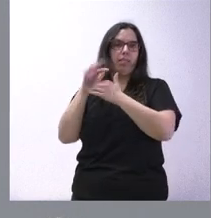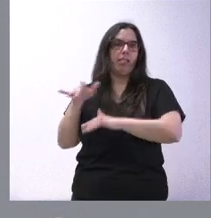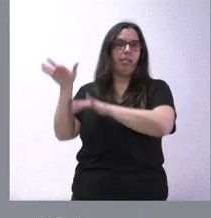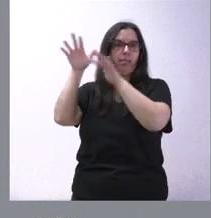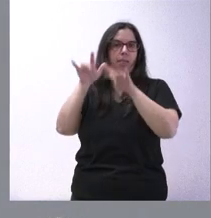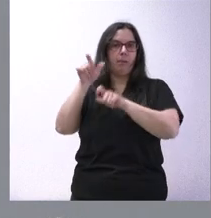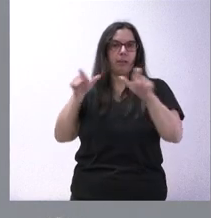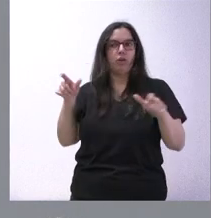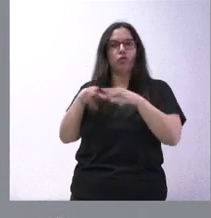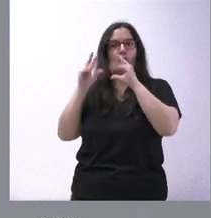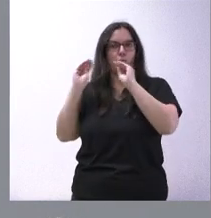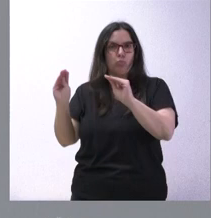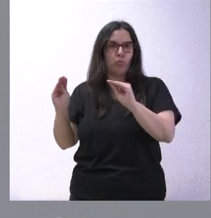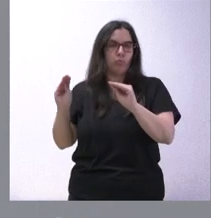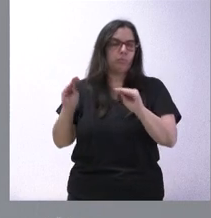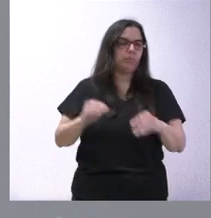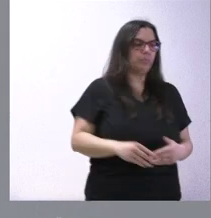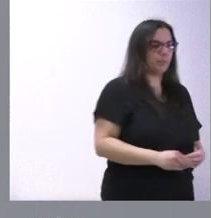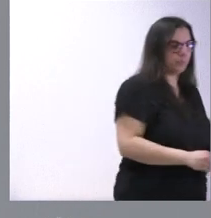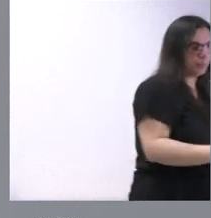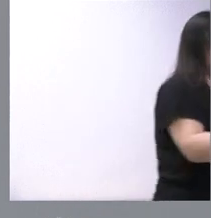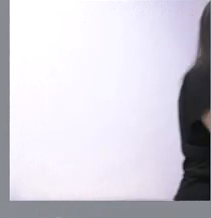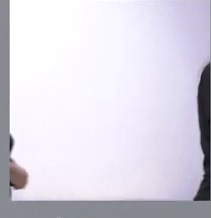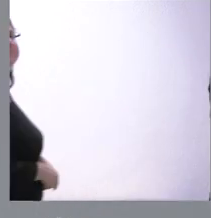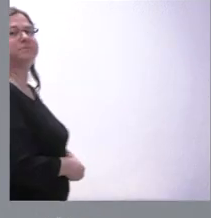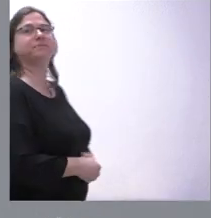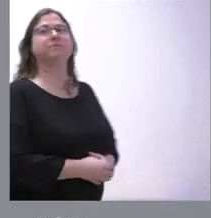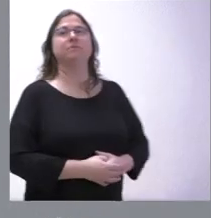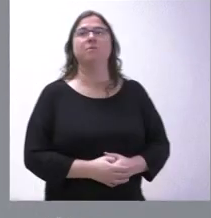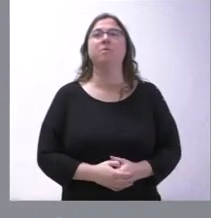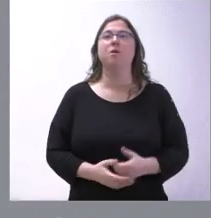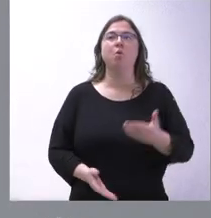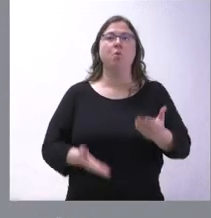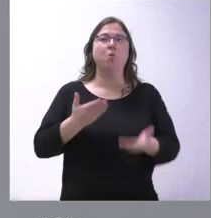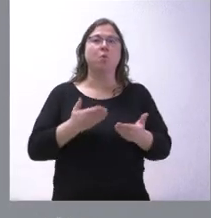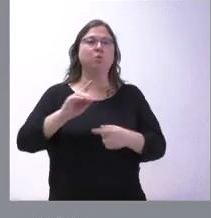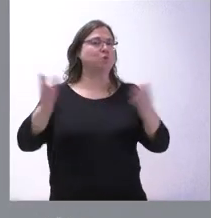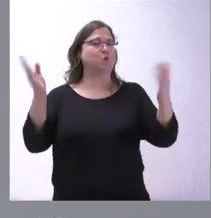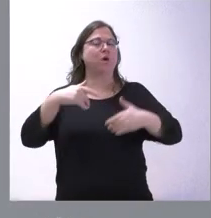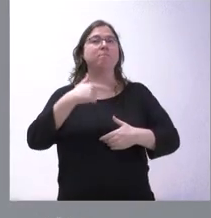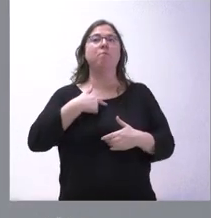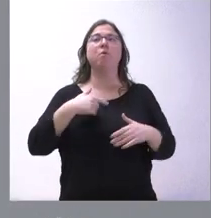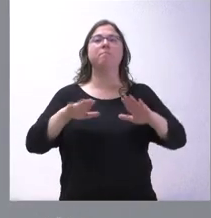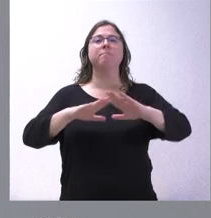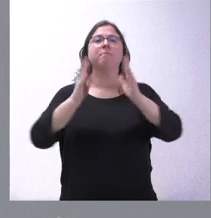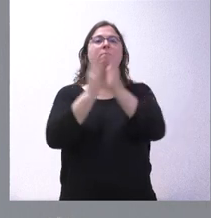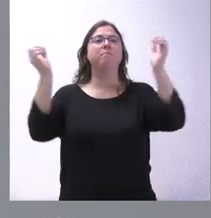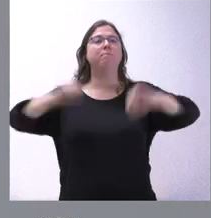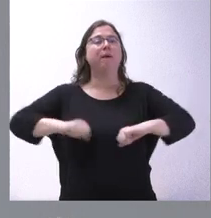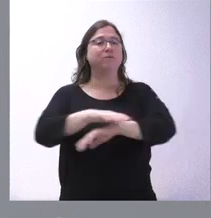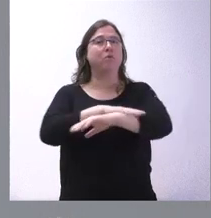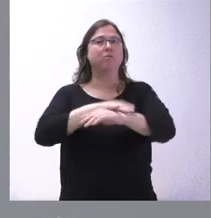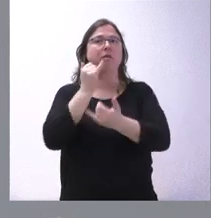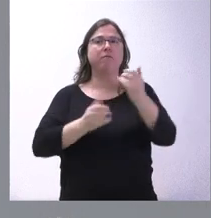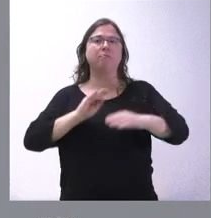que son sus socios de Gobierno. Y nos parece profundamente injusto que al final los pactos del Gobierno de España lo tengan que pagar los ayuntamientos